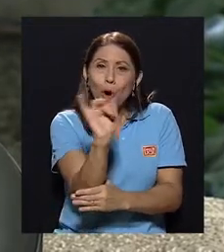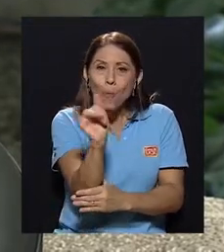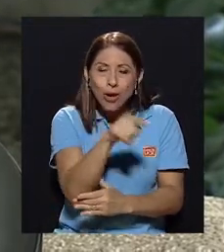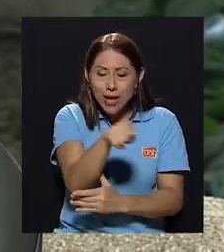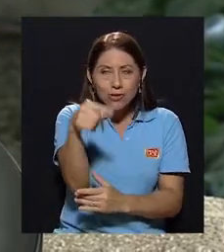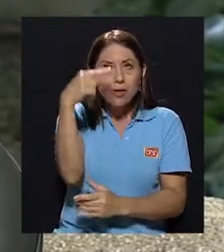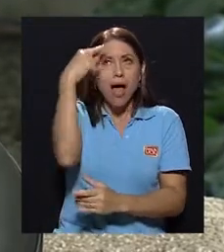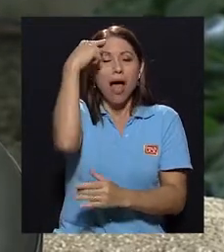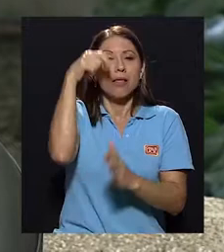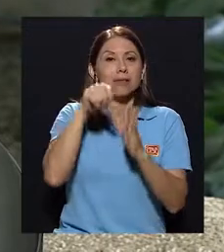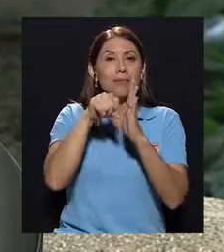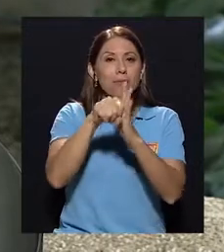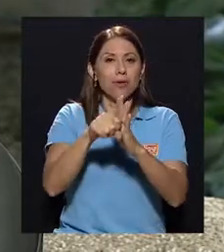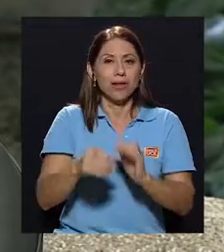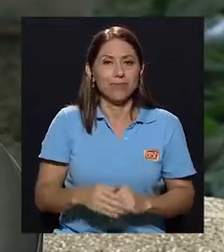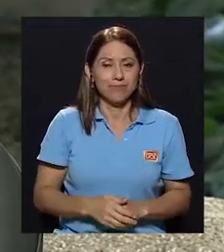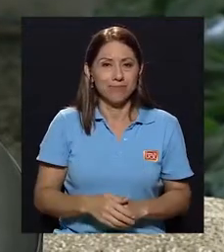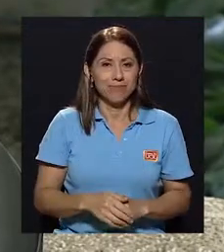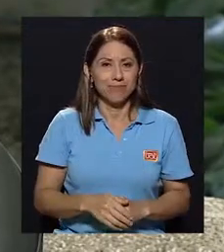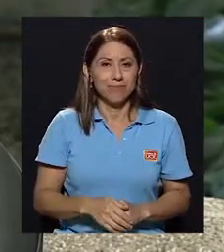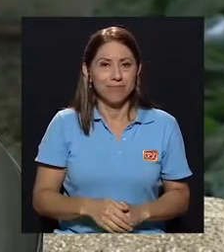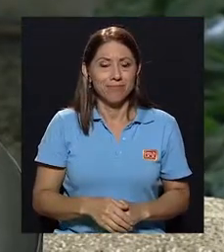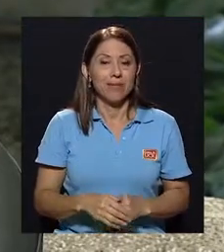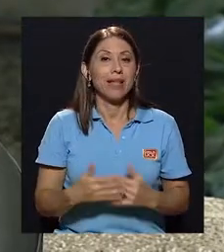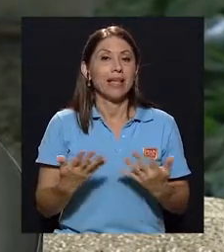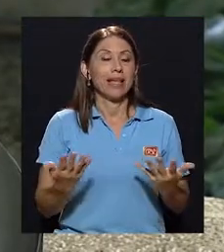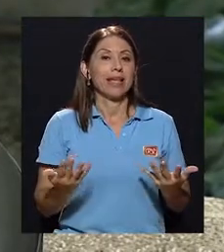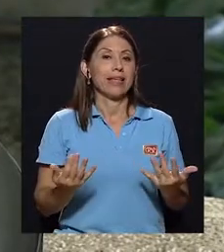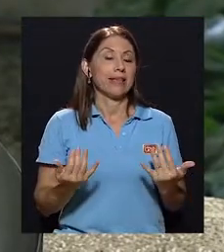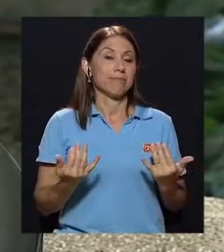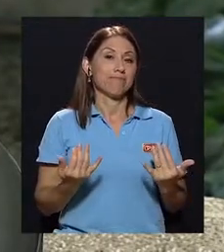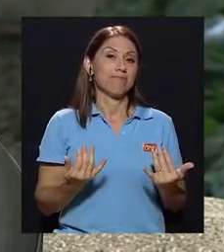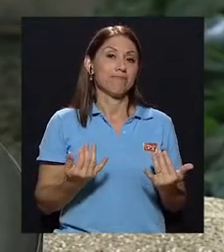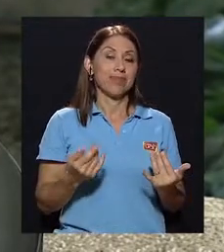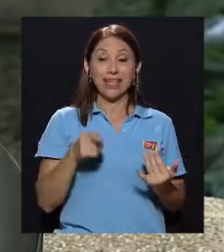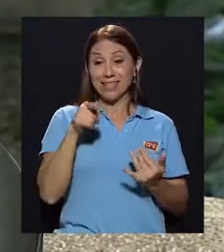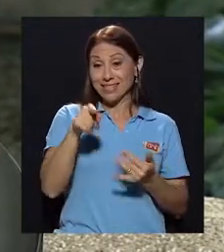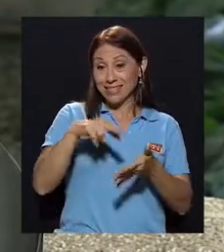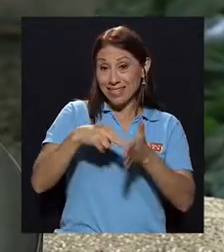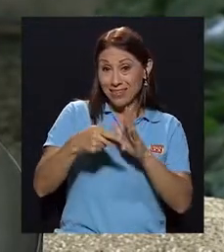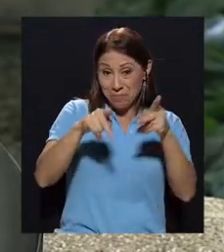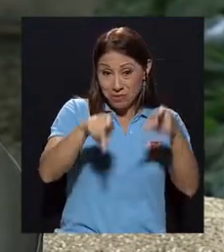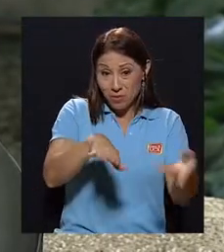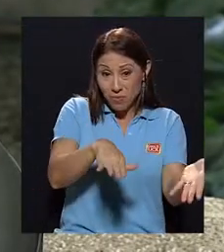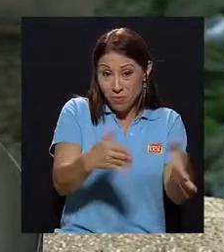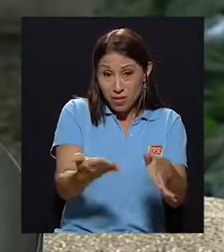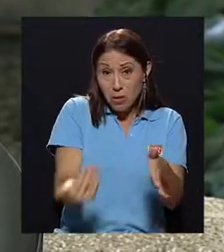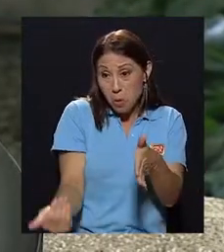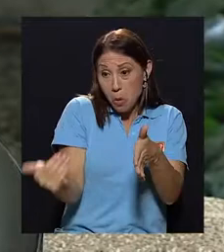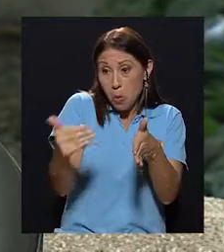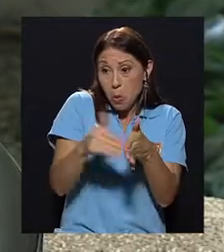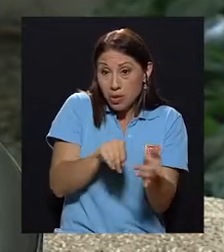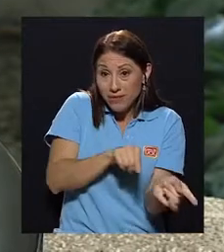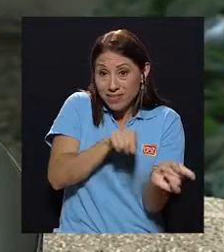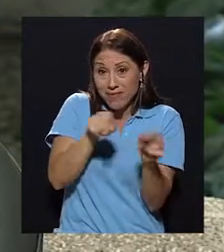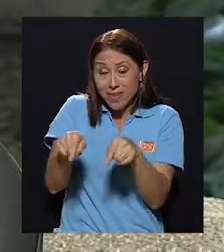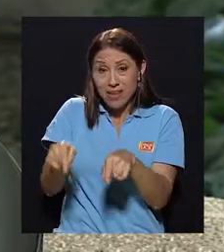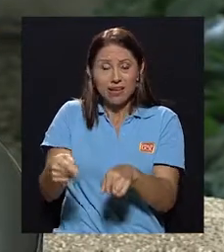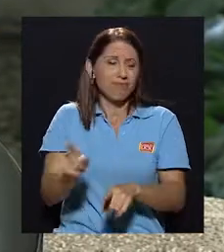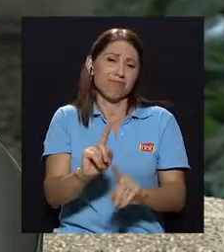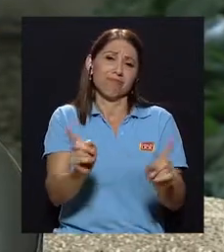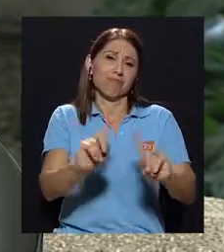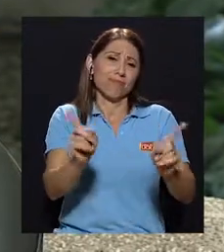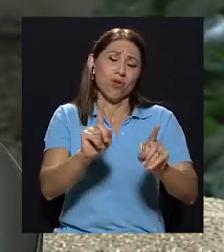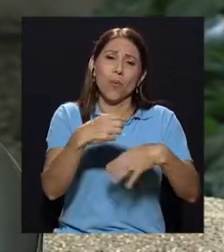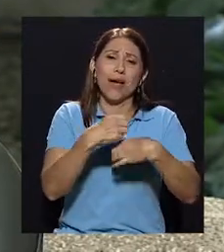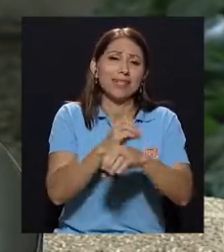trágico, nada va a hacer que el objeto amado regrese, sea para un niño,